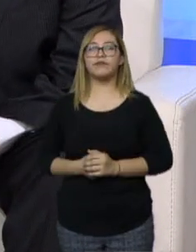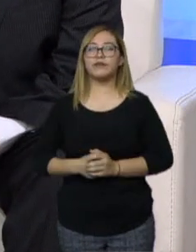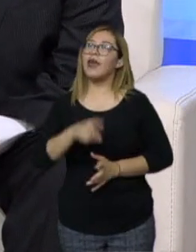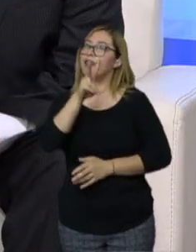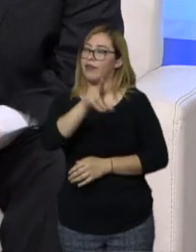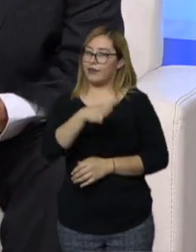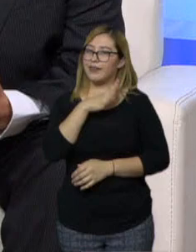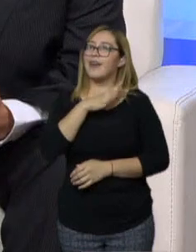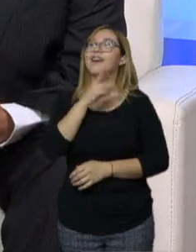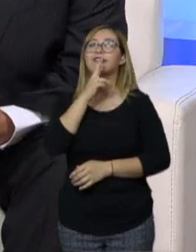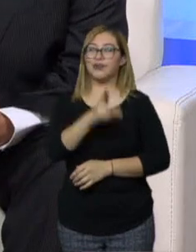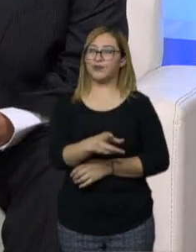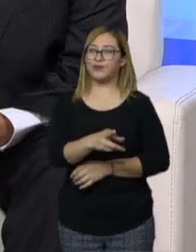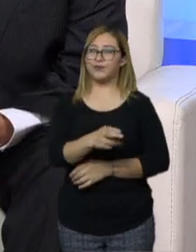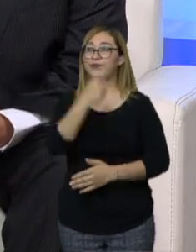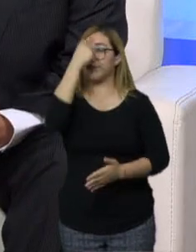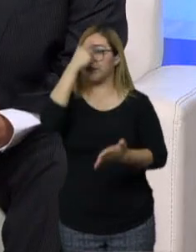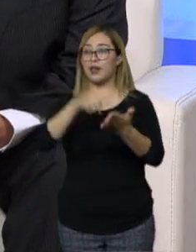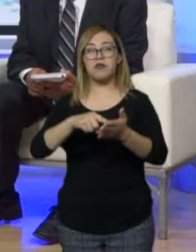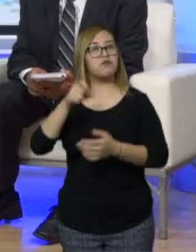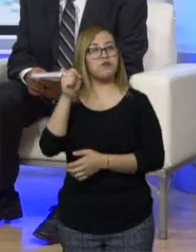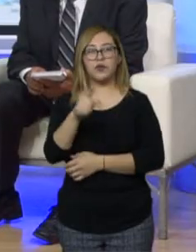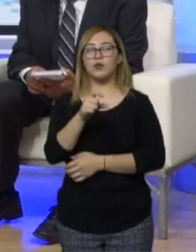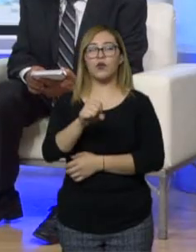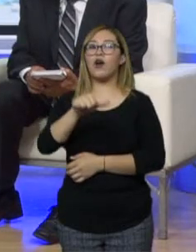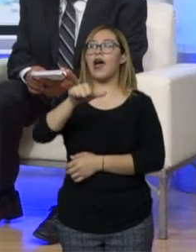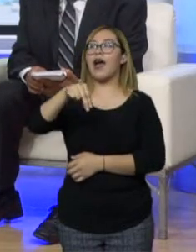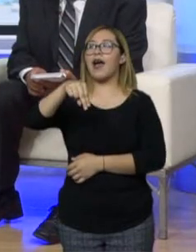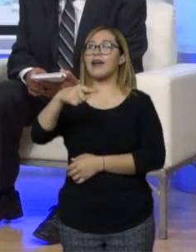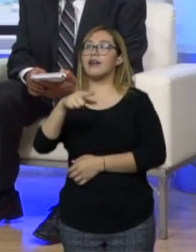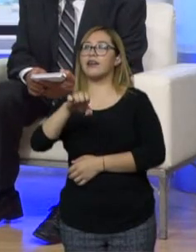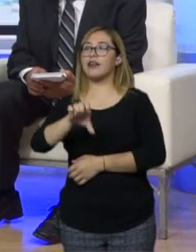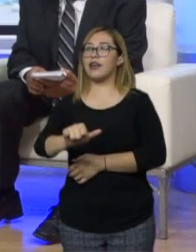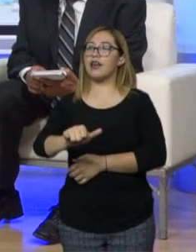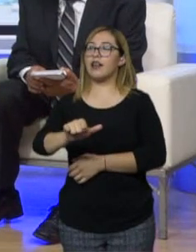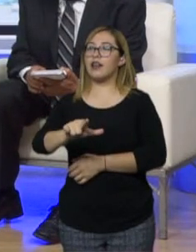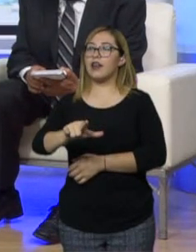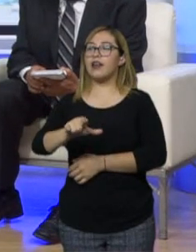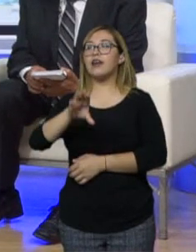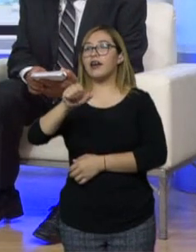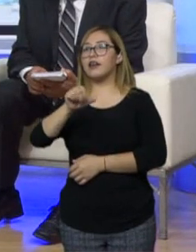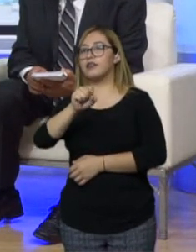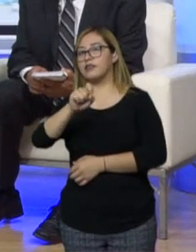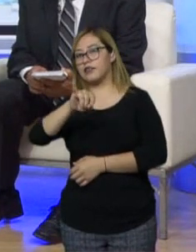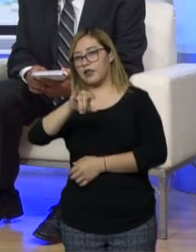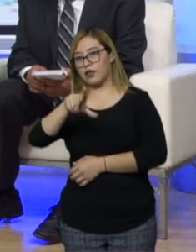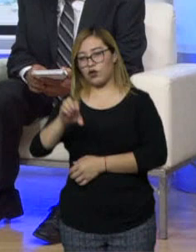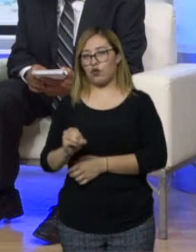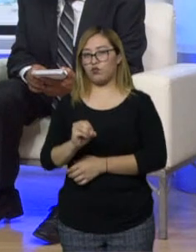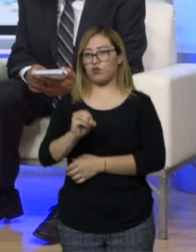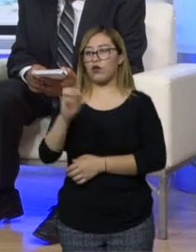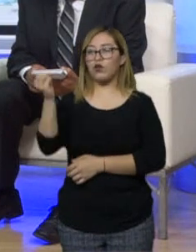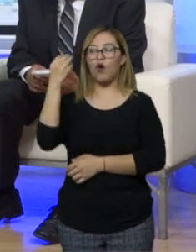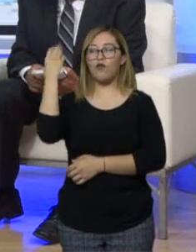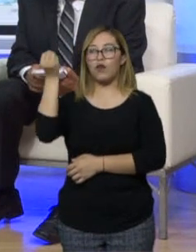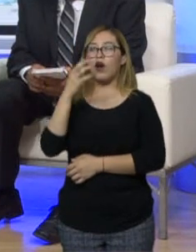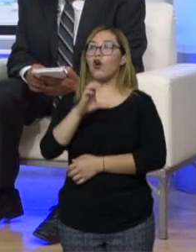tiene. Mira, y yo coincido con Ángel Castillo, quien señala que la Conferencia Nacional de Gobernadores es un espacio